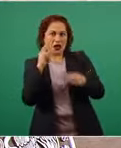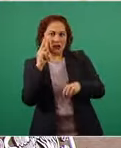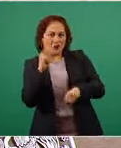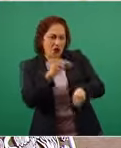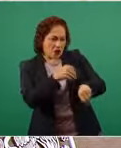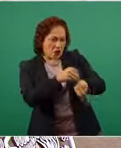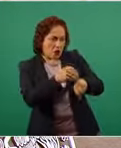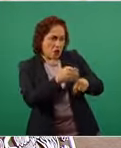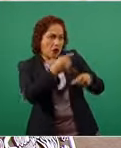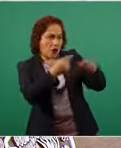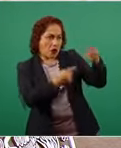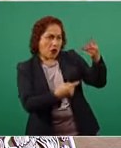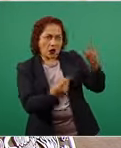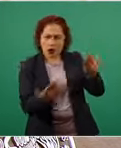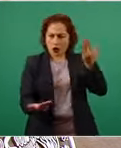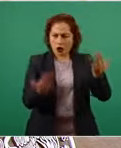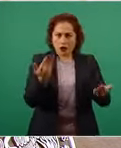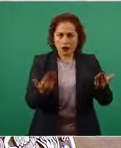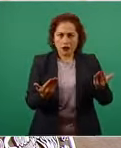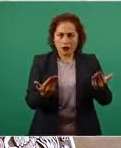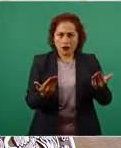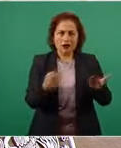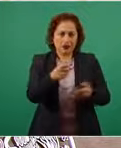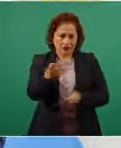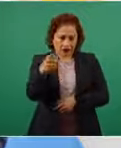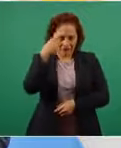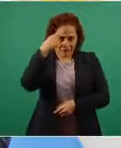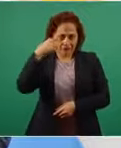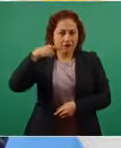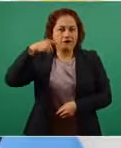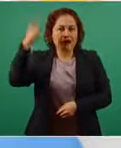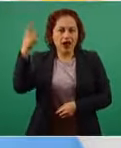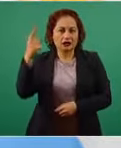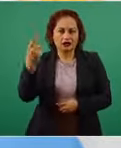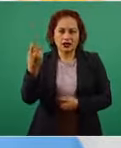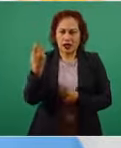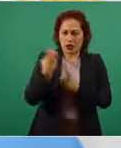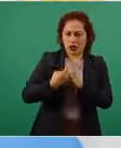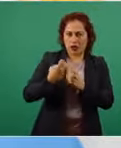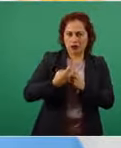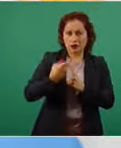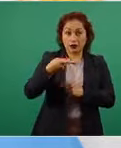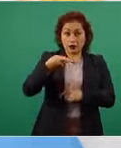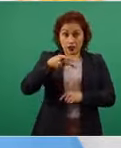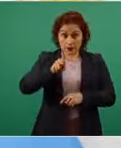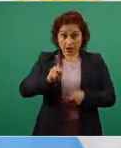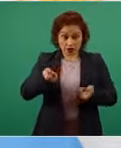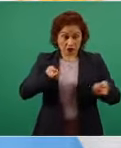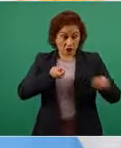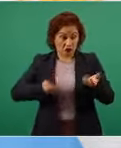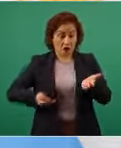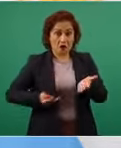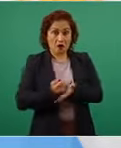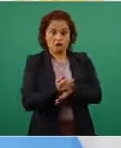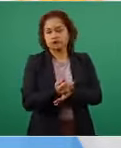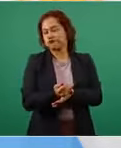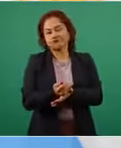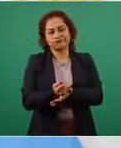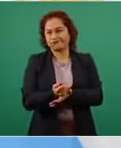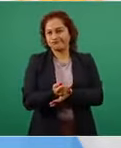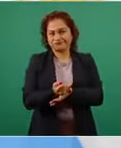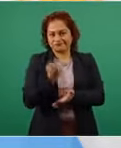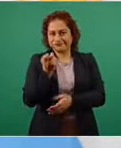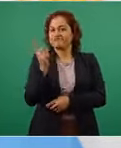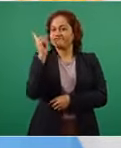es muy difícil gobernar en la pandemia como bien dijo recién el presidente cuando yo recién les